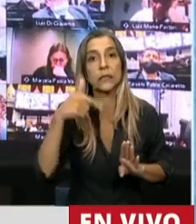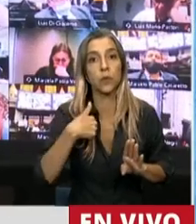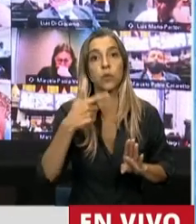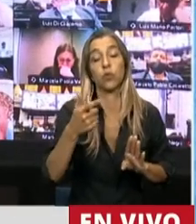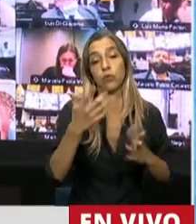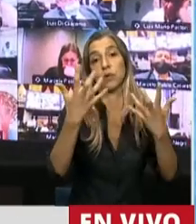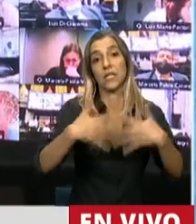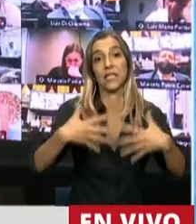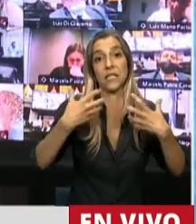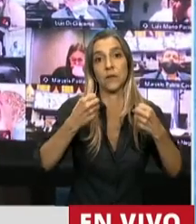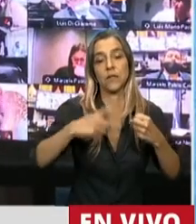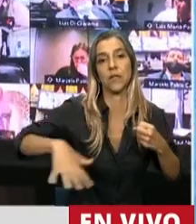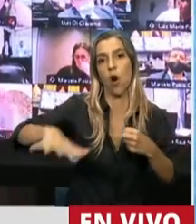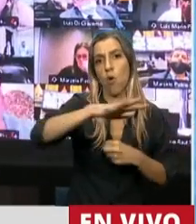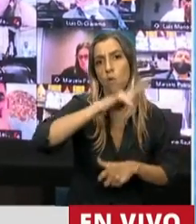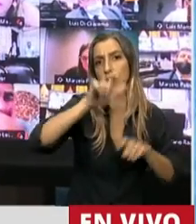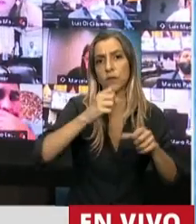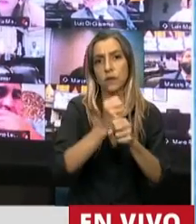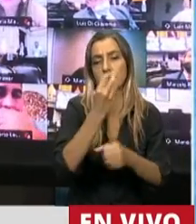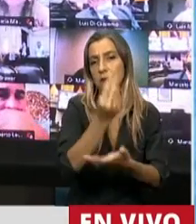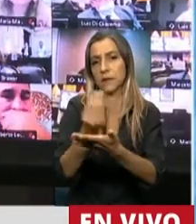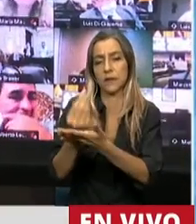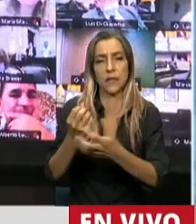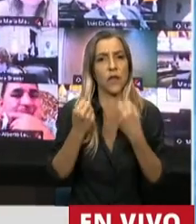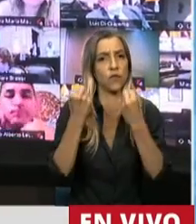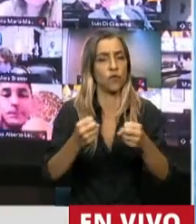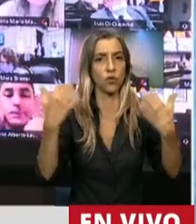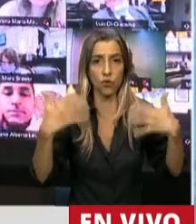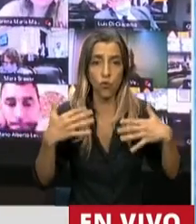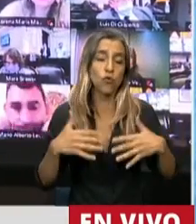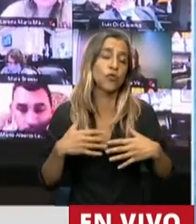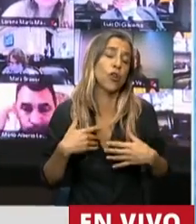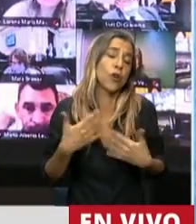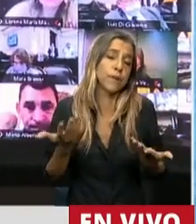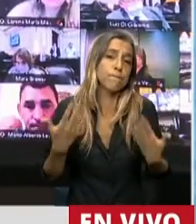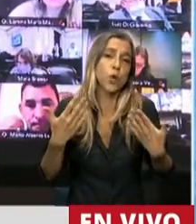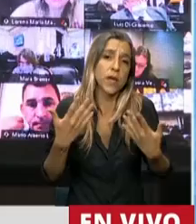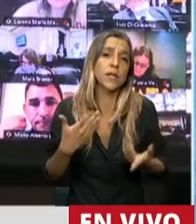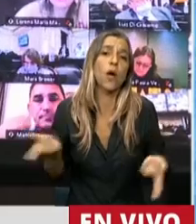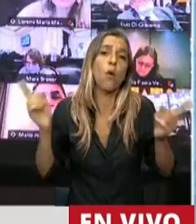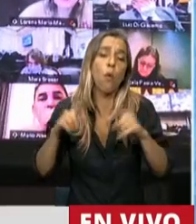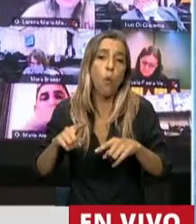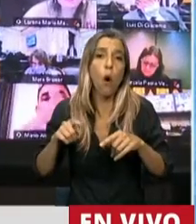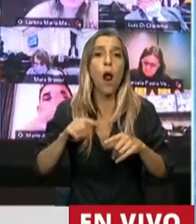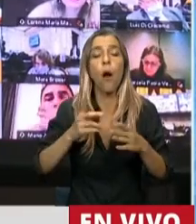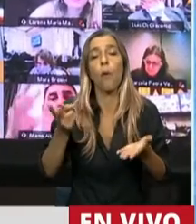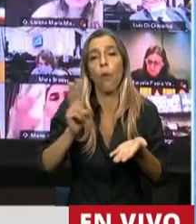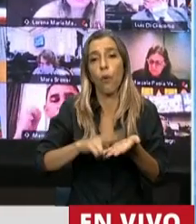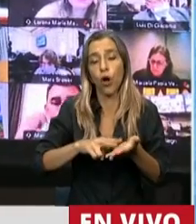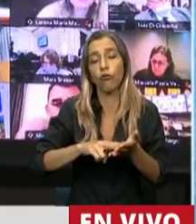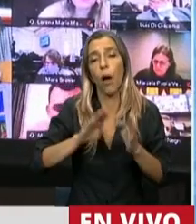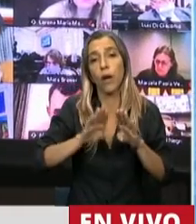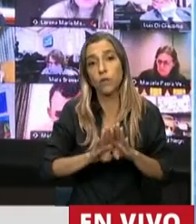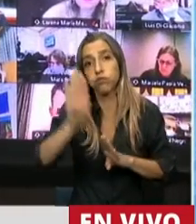haciendo y siguen haciendo y seguirán haciendo a la espera de la próxima ola que posiblemente llegará también como le ha